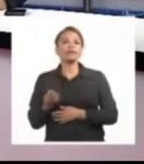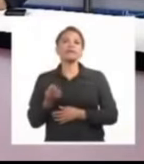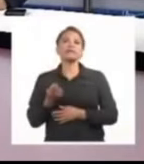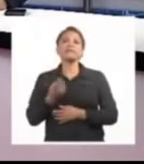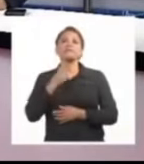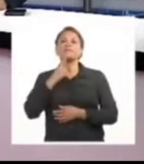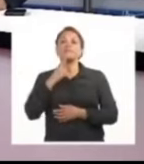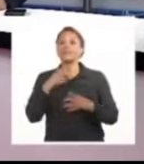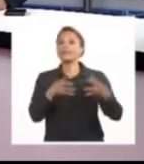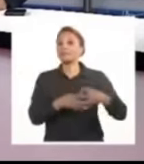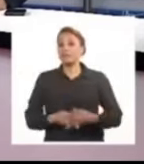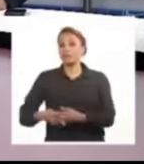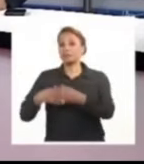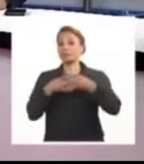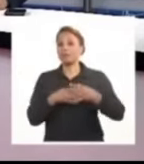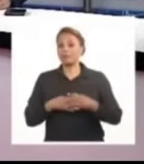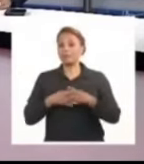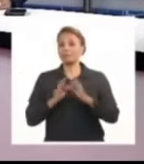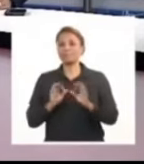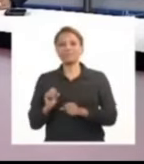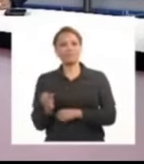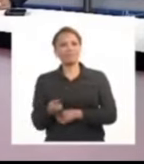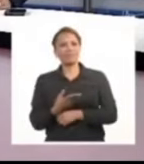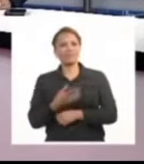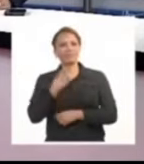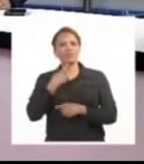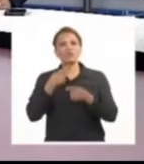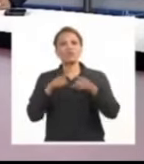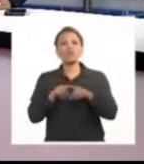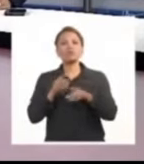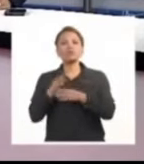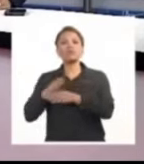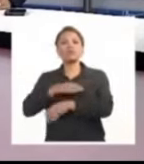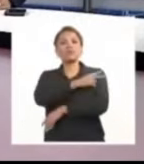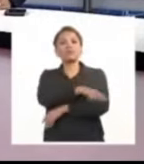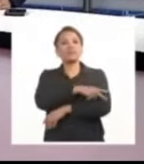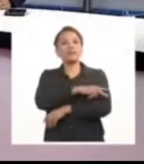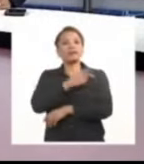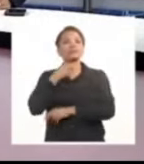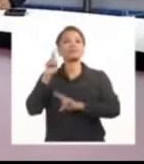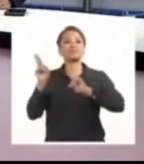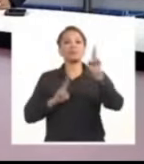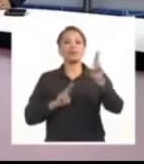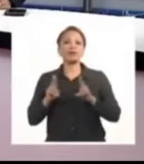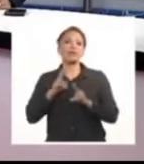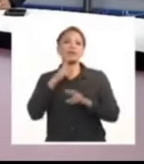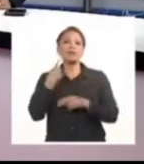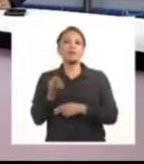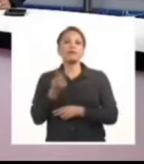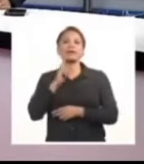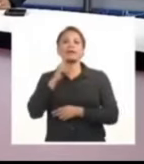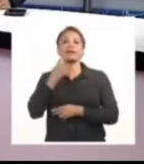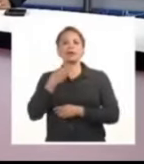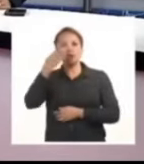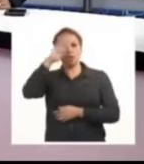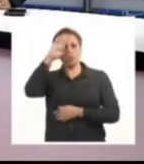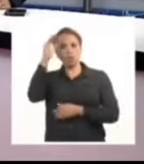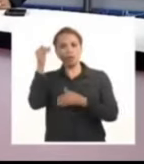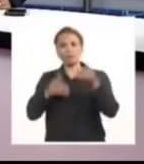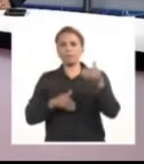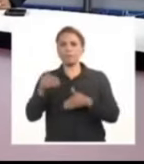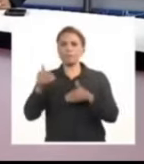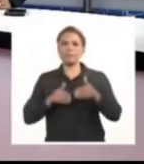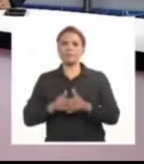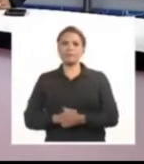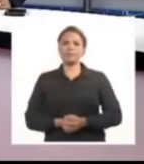nivel llevadas a cabo por los Estados Unidos con gobiernos de la región para contener la intención de muchos de ausentarse del evento